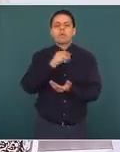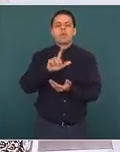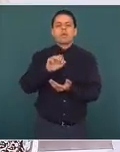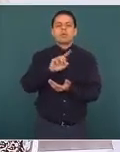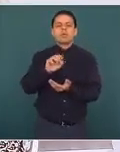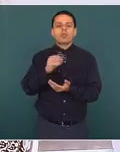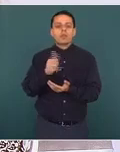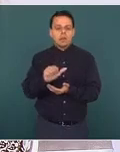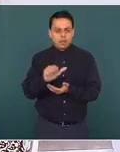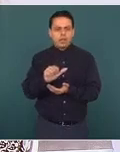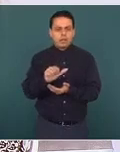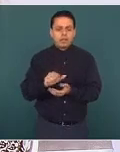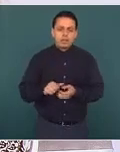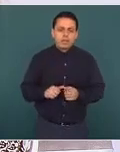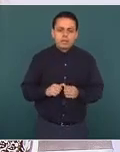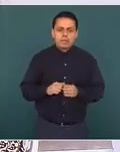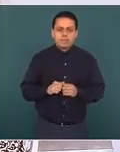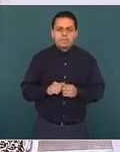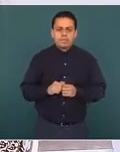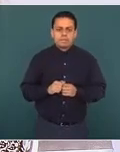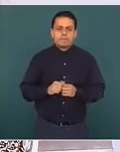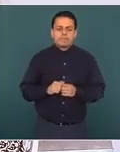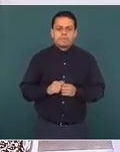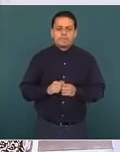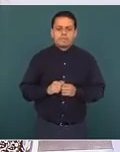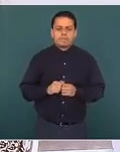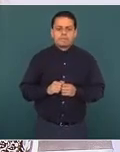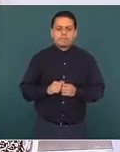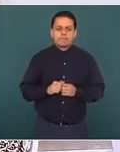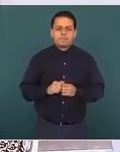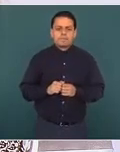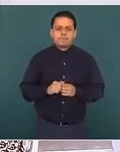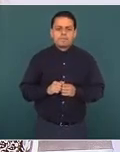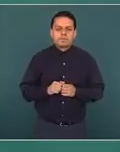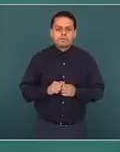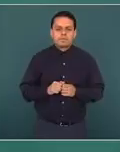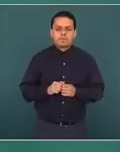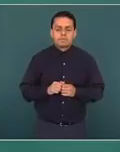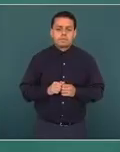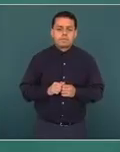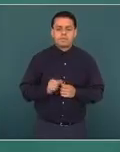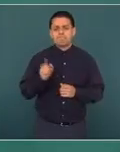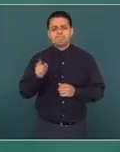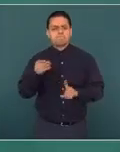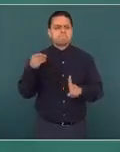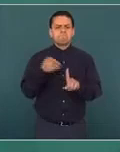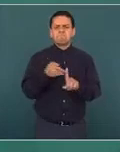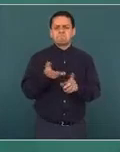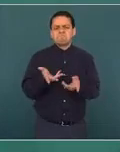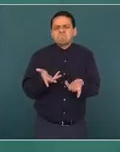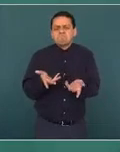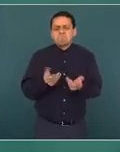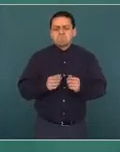todo indica que es